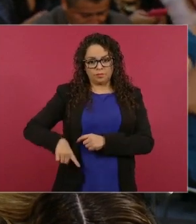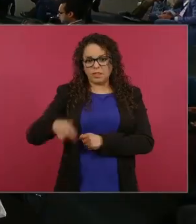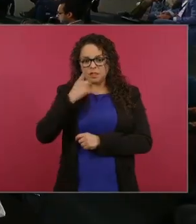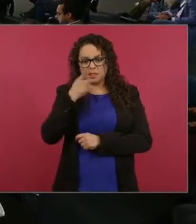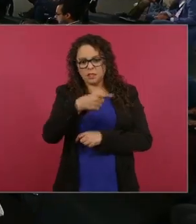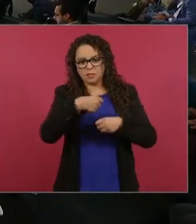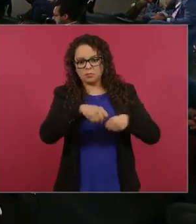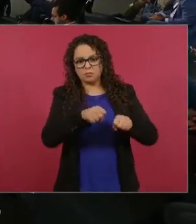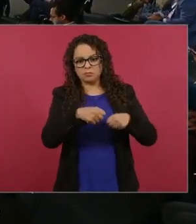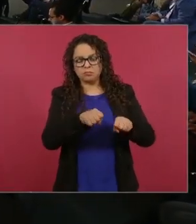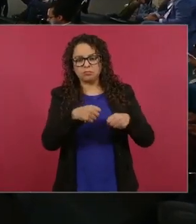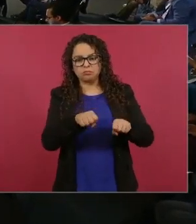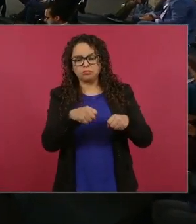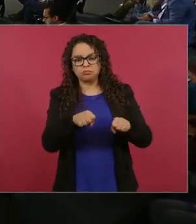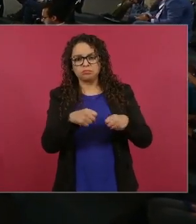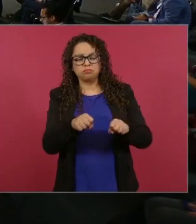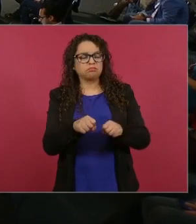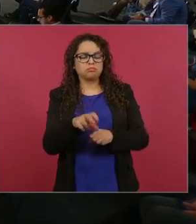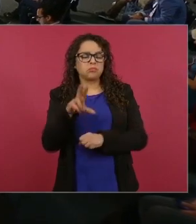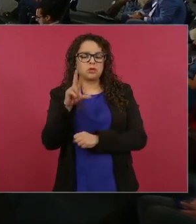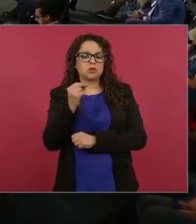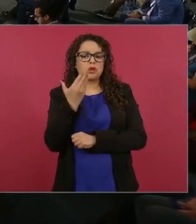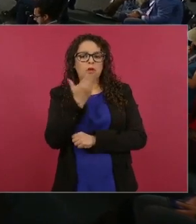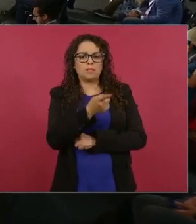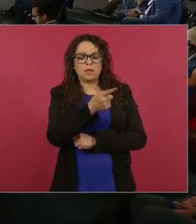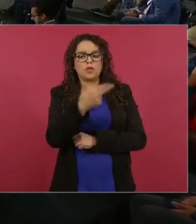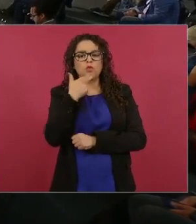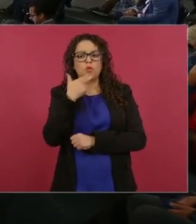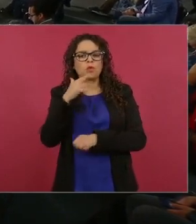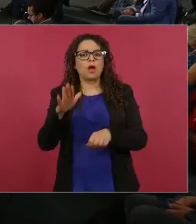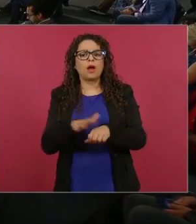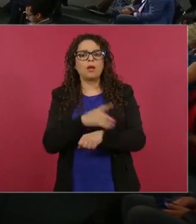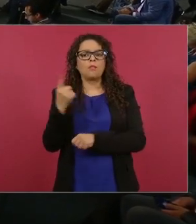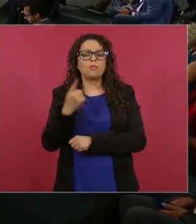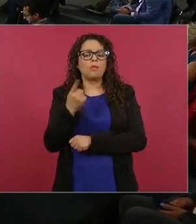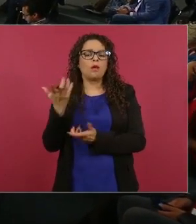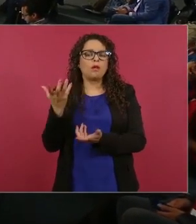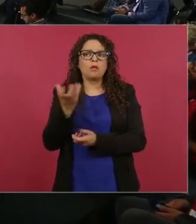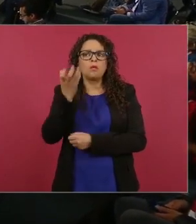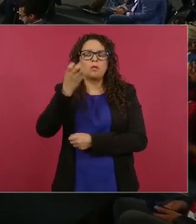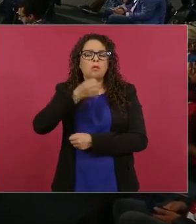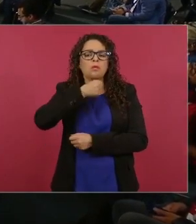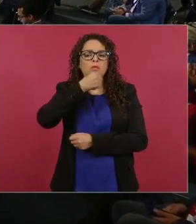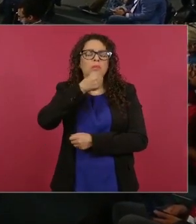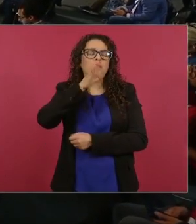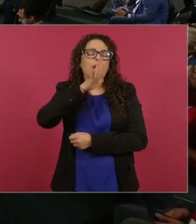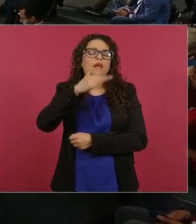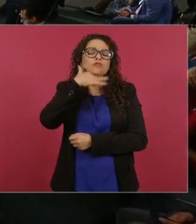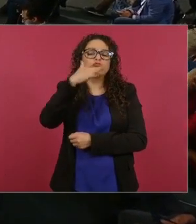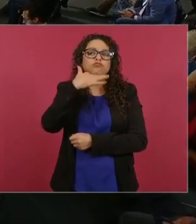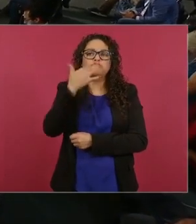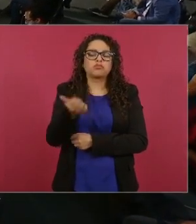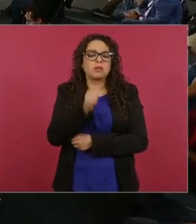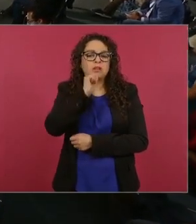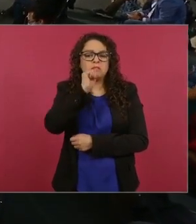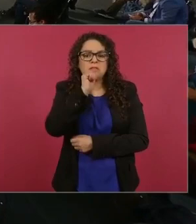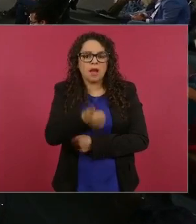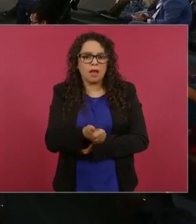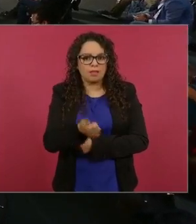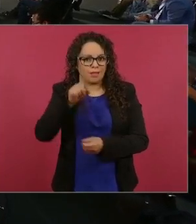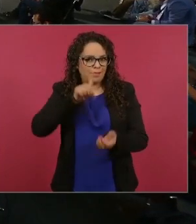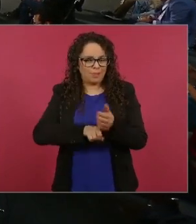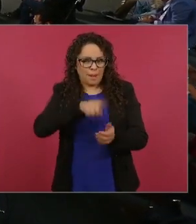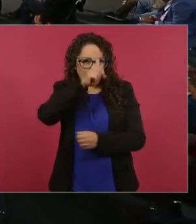les exigen el convertidor catalítico porque así no contaminan cosa que pues no es cierto a las seguras